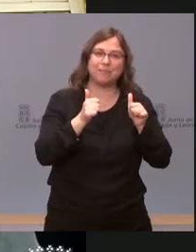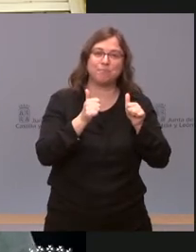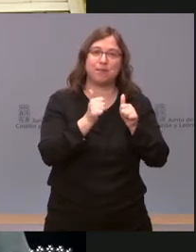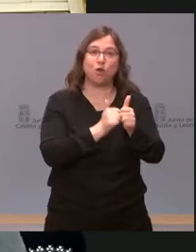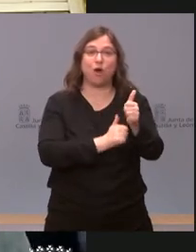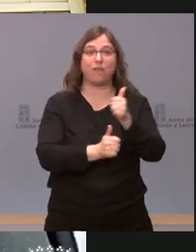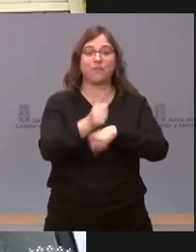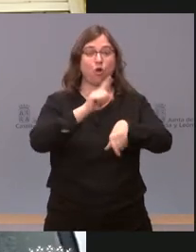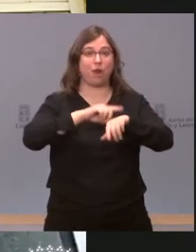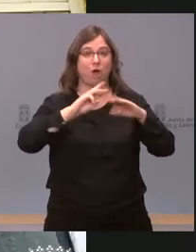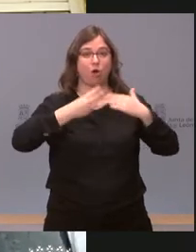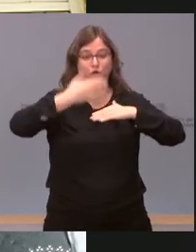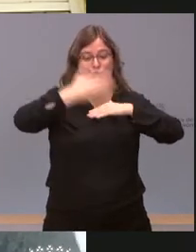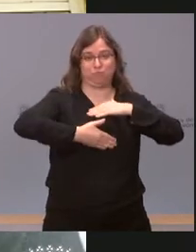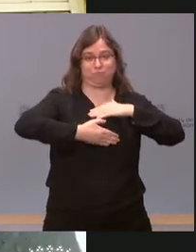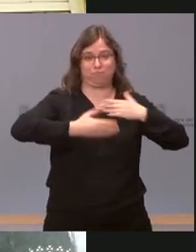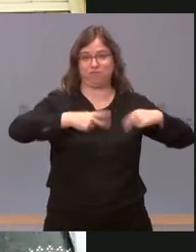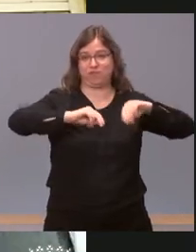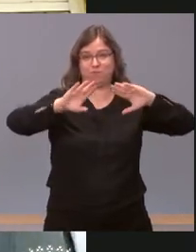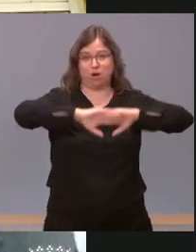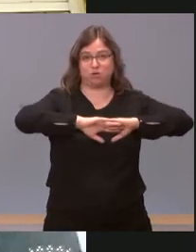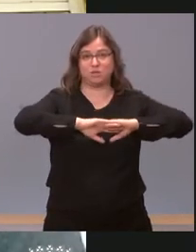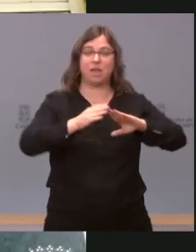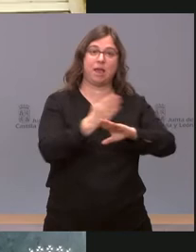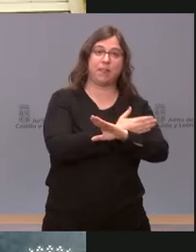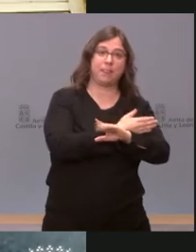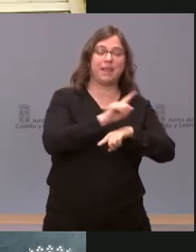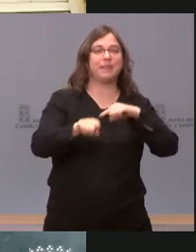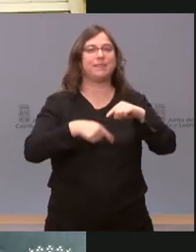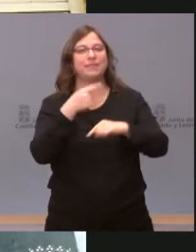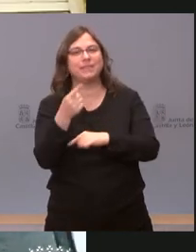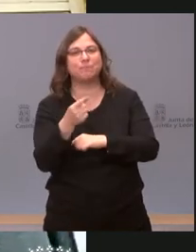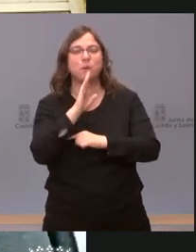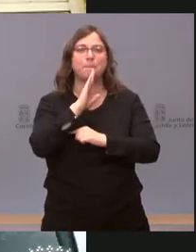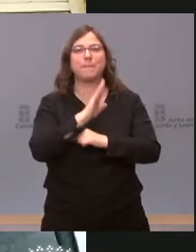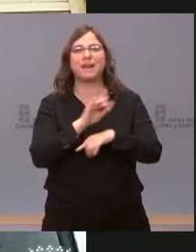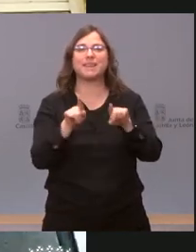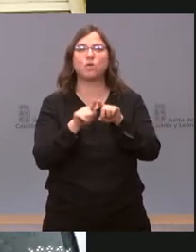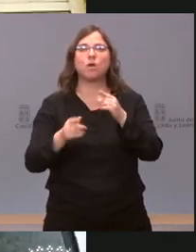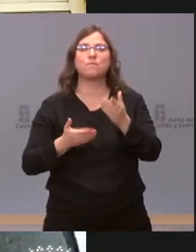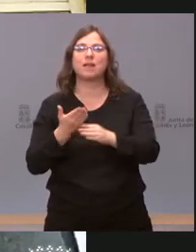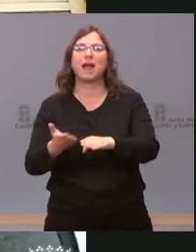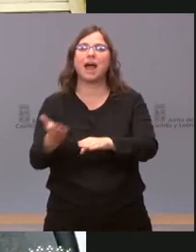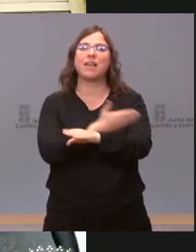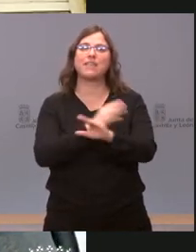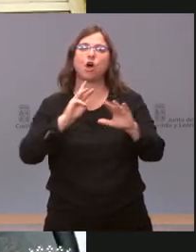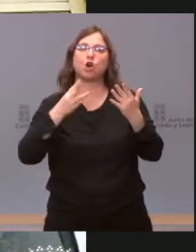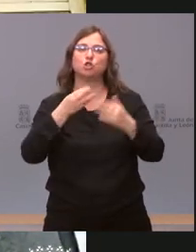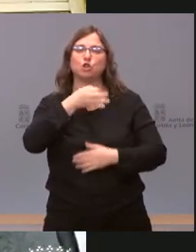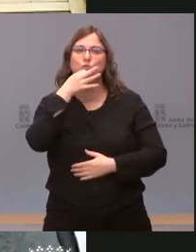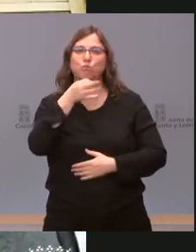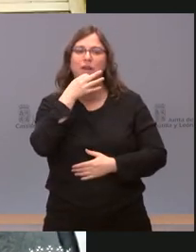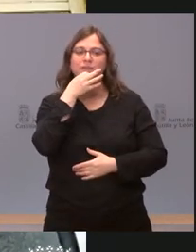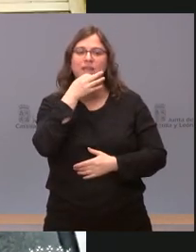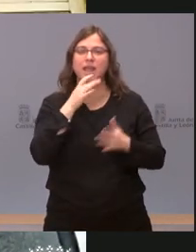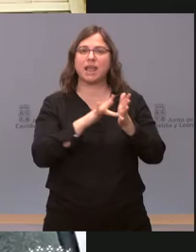del toque de cada a las ocho de la tarde, pero luego quedó en que parecía que la propuesta era adelantar a las ocho de la tarde el cierre de